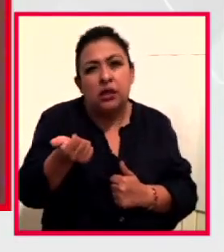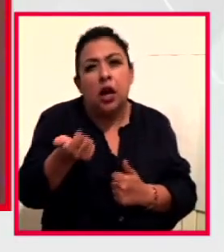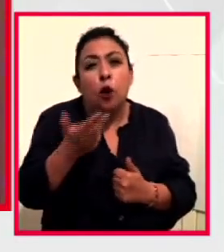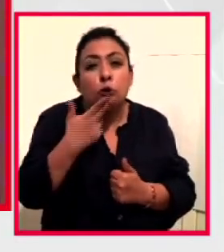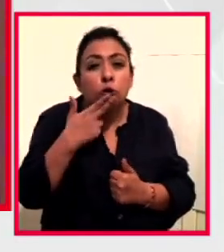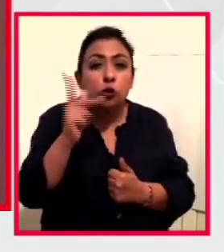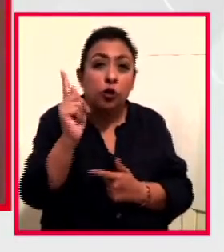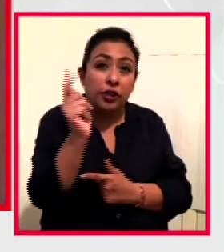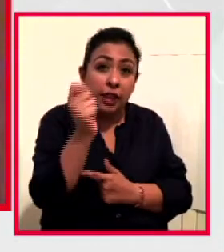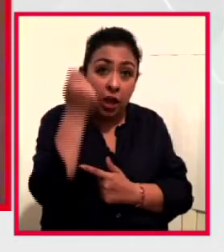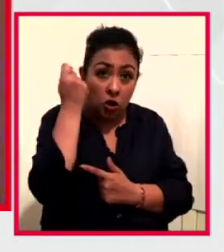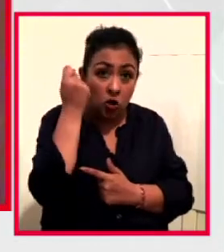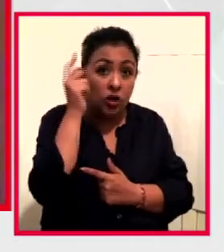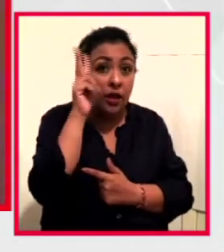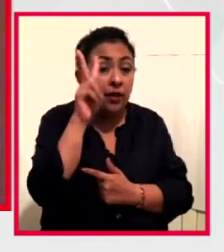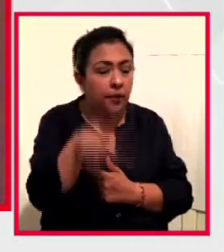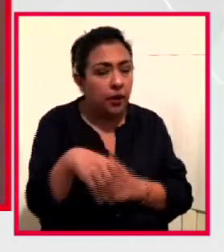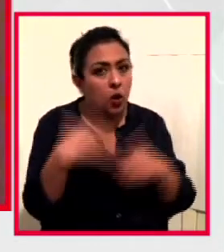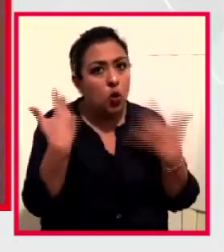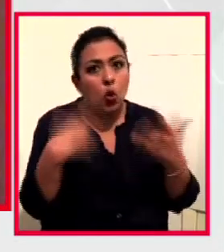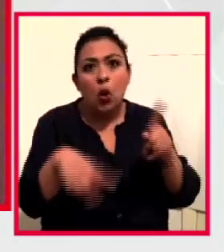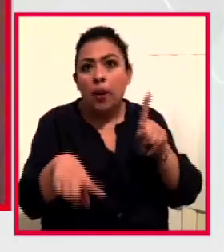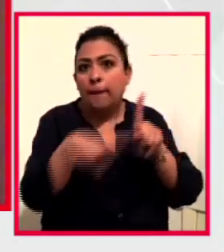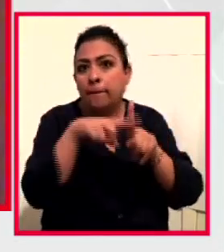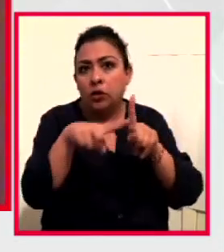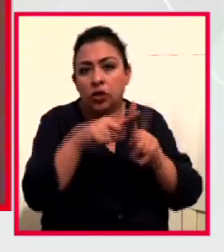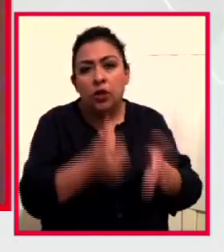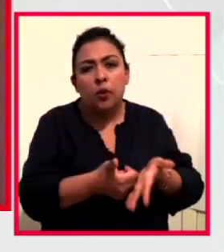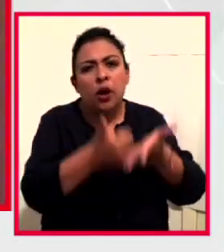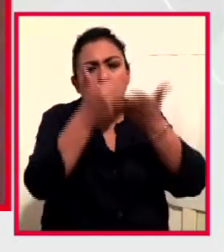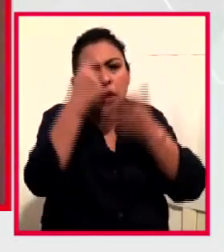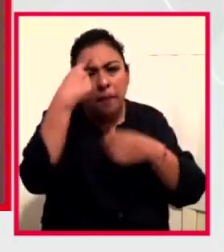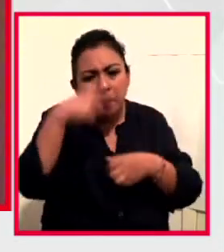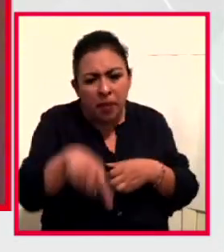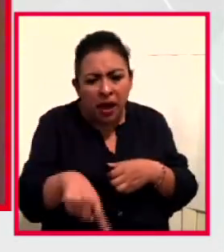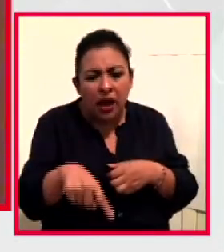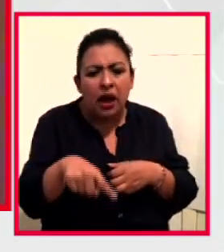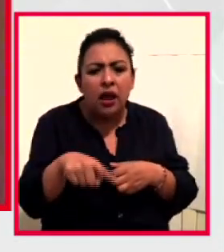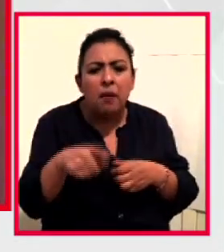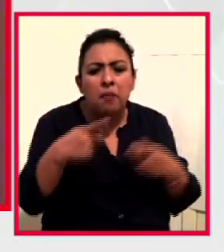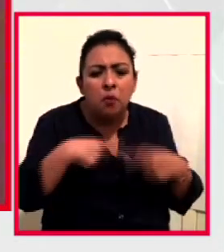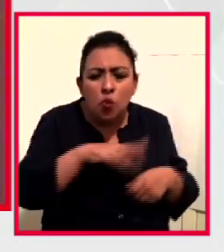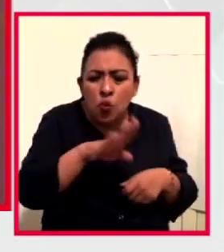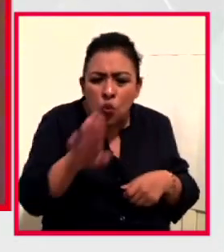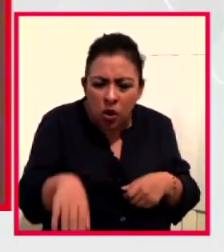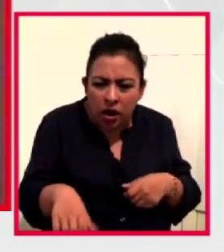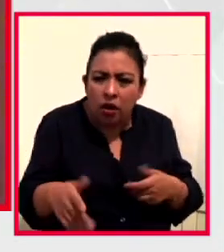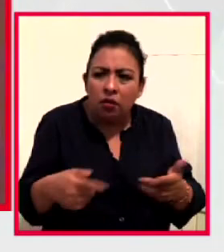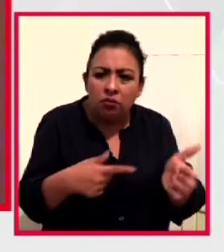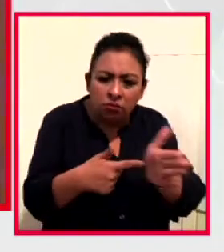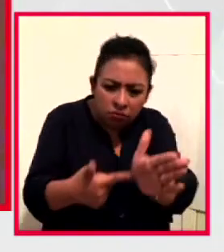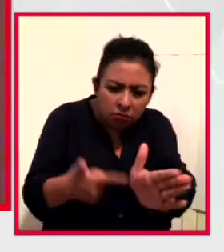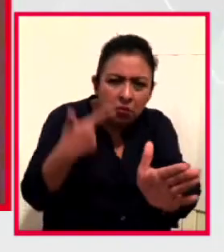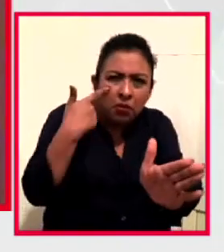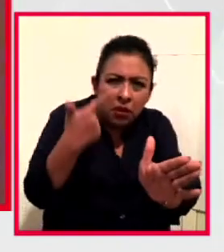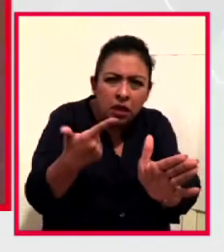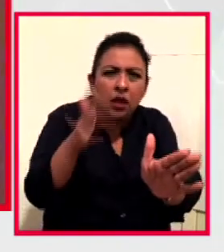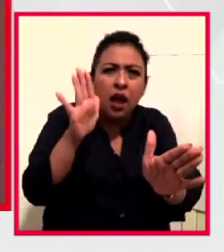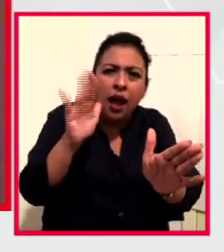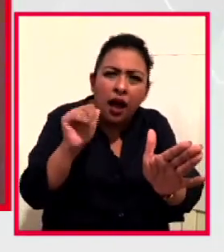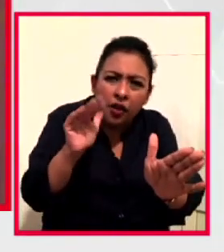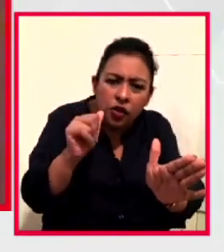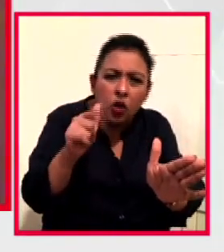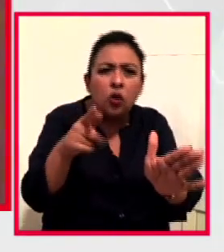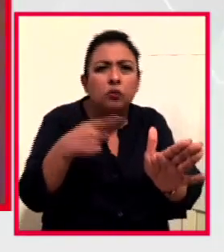que tiene sus enormes ventajas, para que nadie se muera sin una despedida, sin haber escuchado algo de una persona